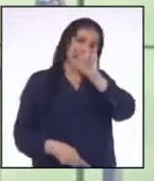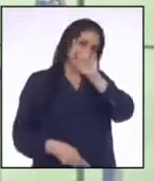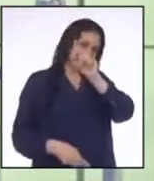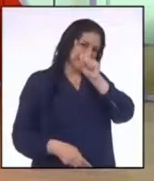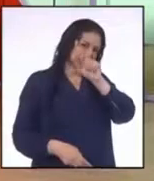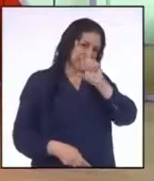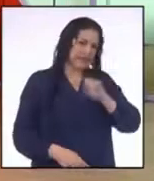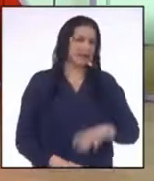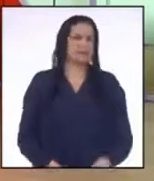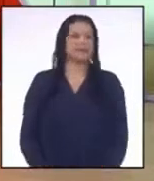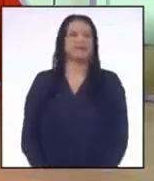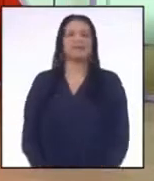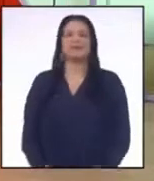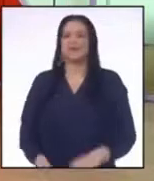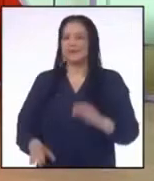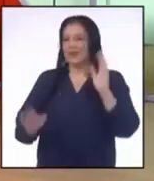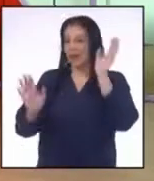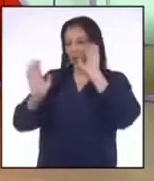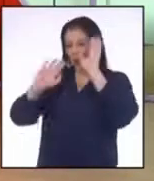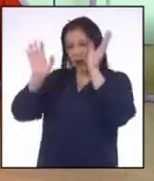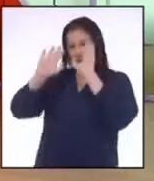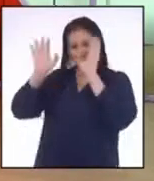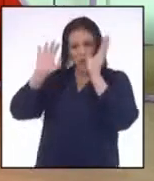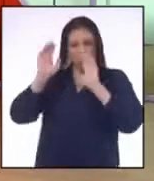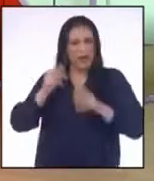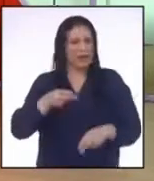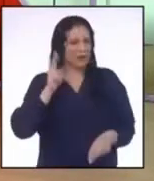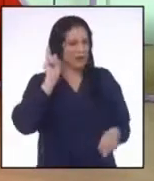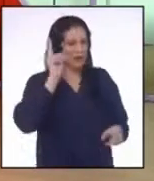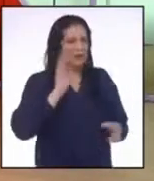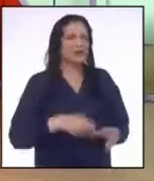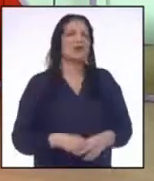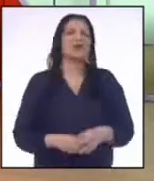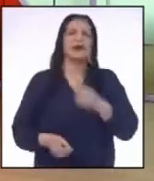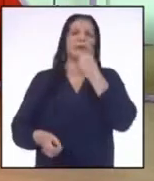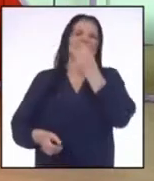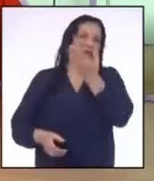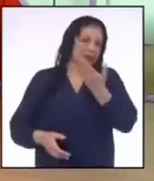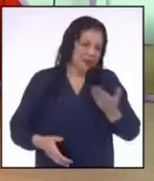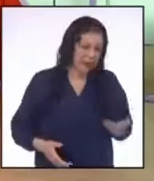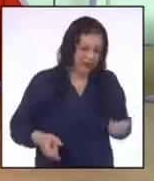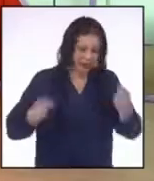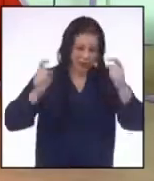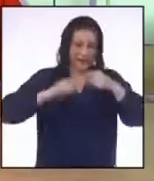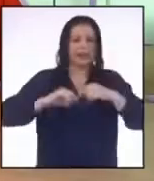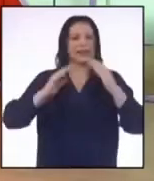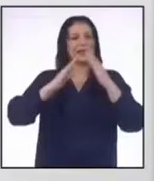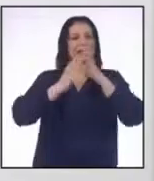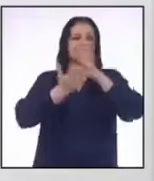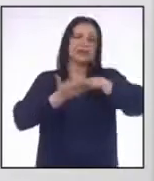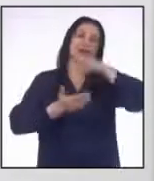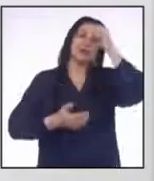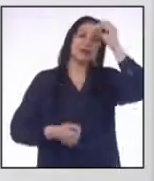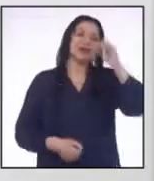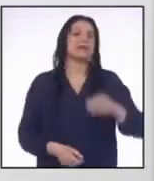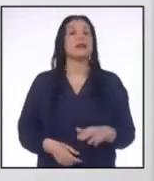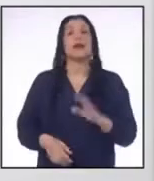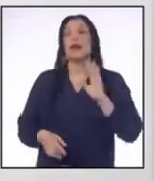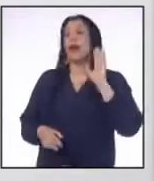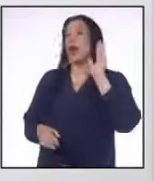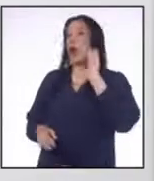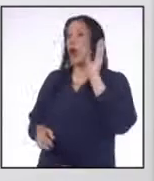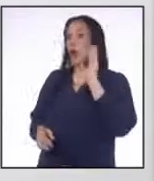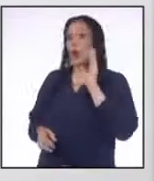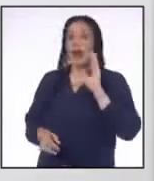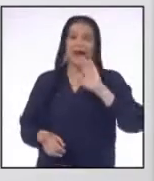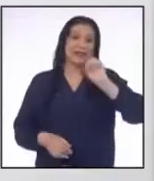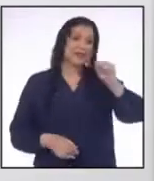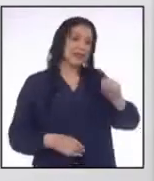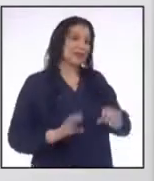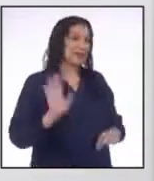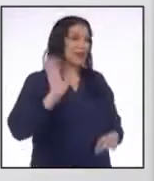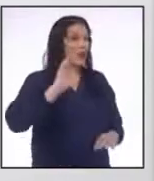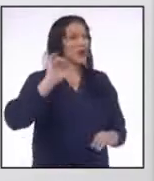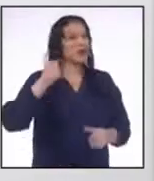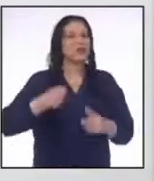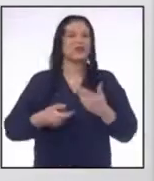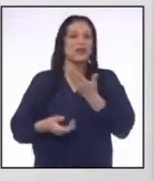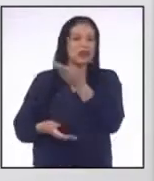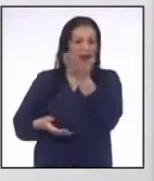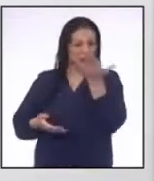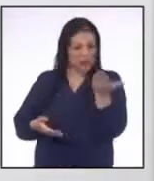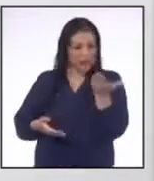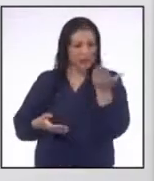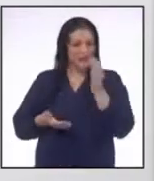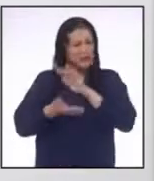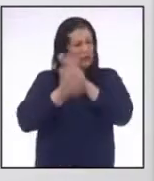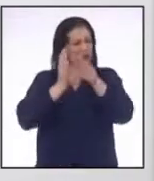César. ¡Hola, hola, profesora! ¡Bienvenida a Aprendo en Casa! ¡Hola, Stephanie Junior! Chicas y